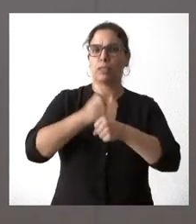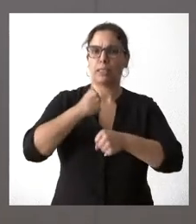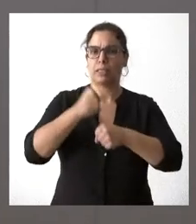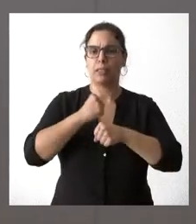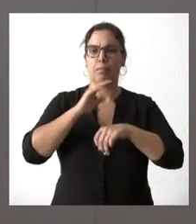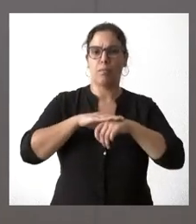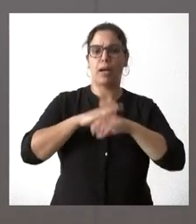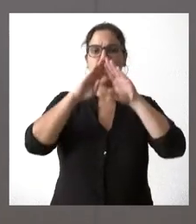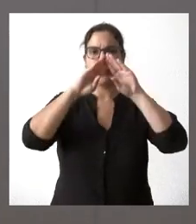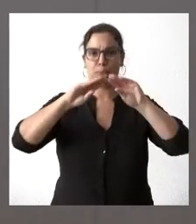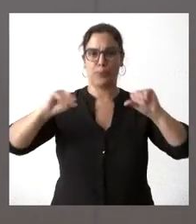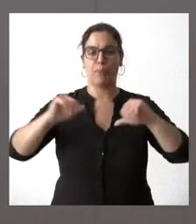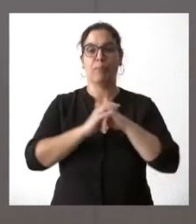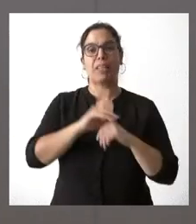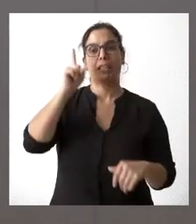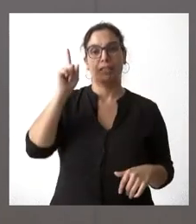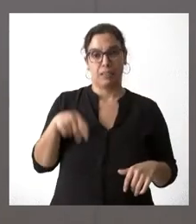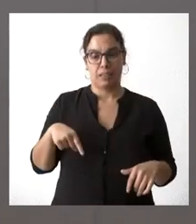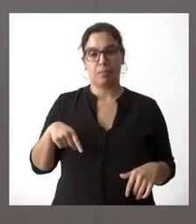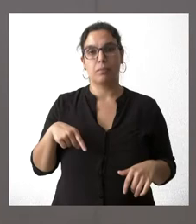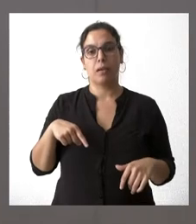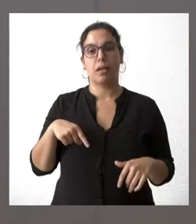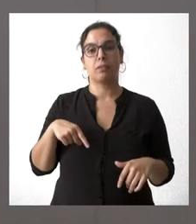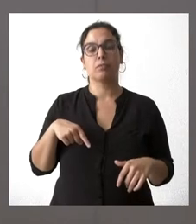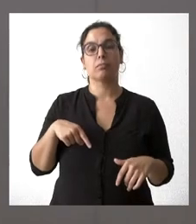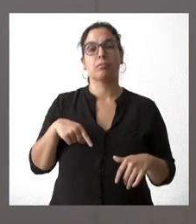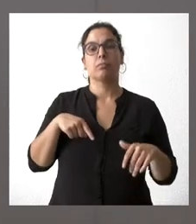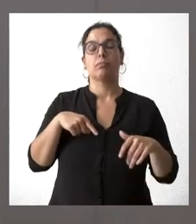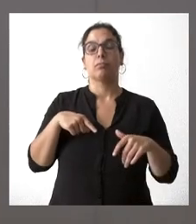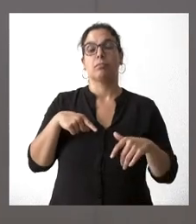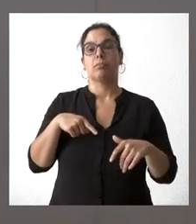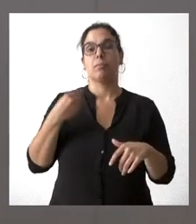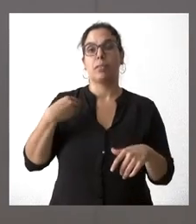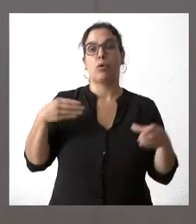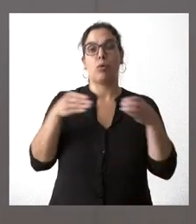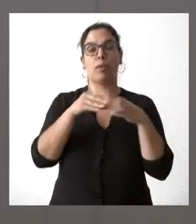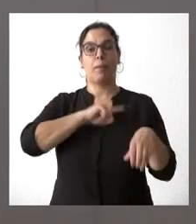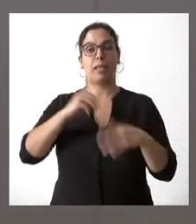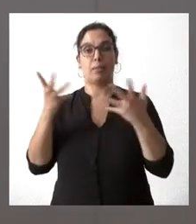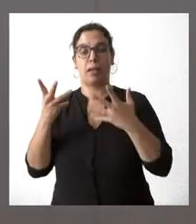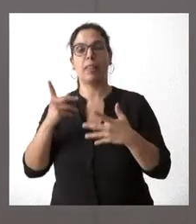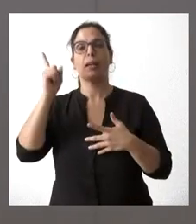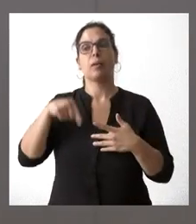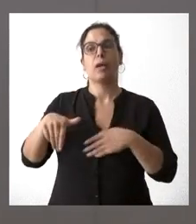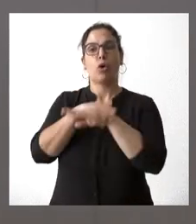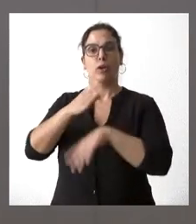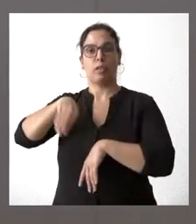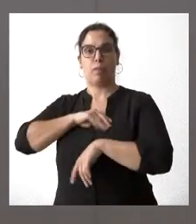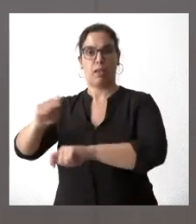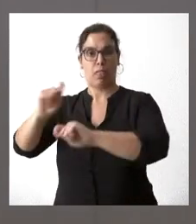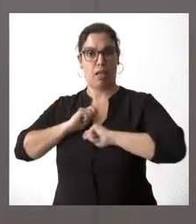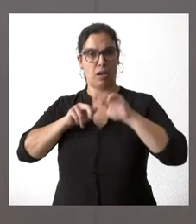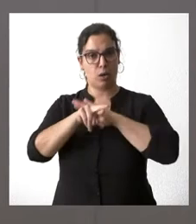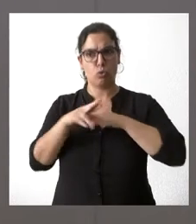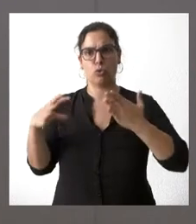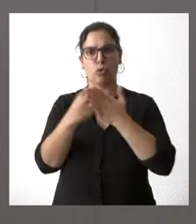estas actuaciones. También los relativos a los medios que han colaborado por parte de la UME y de los medios del Estado y la coordinación que ha habido, en este